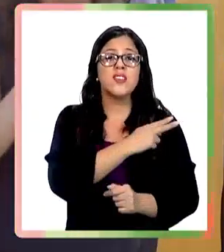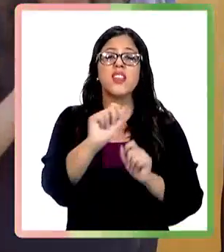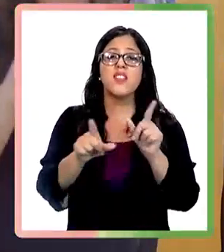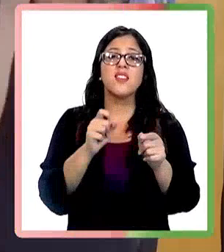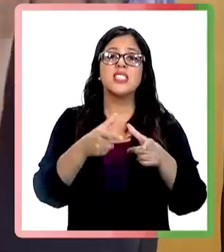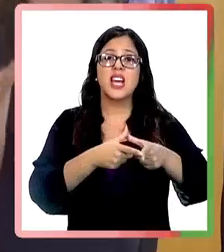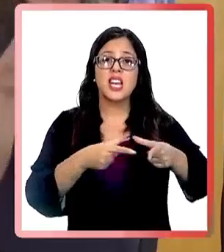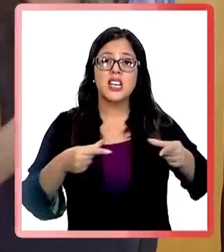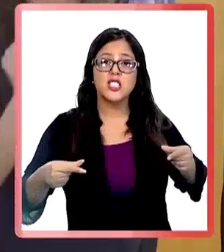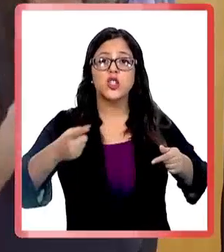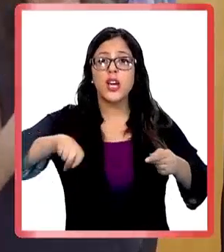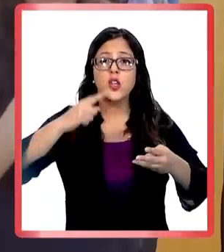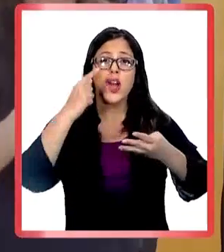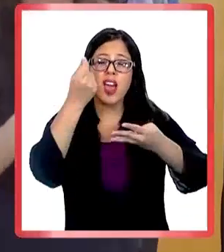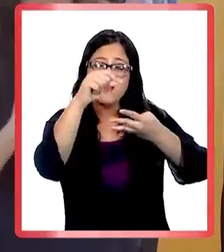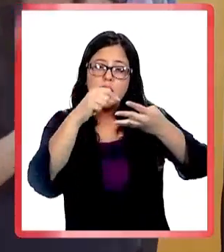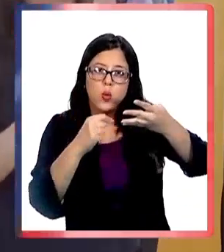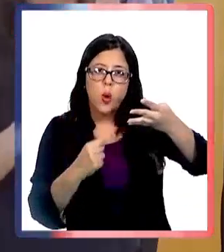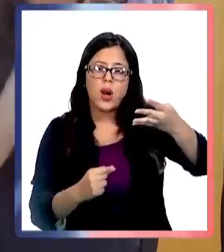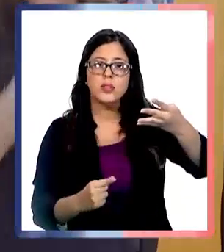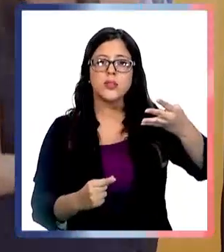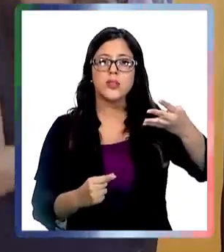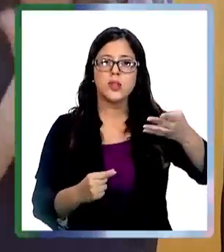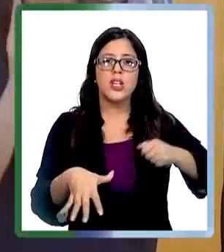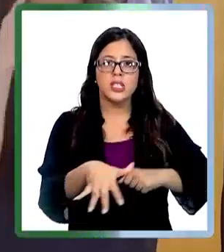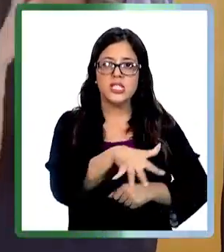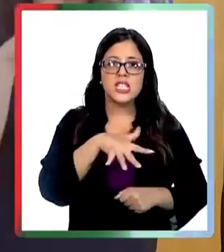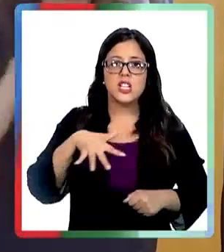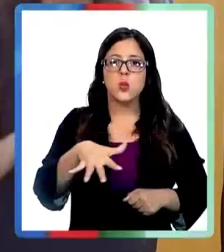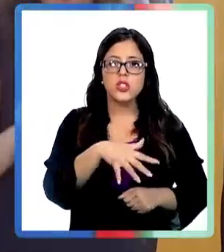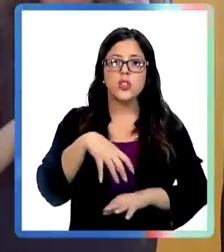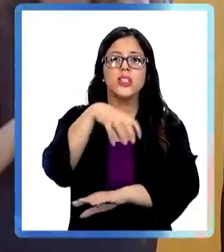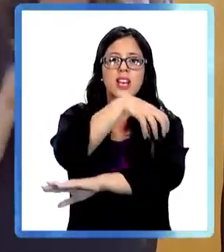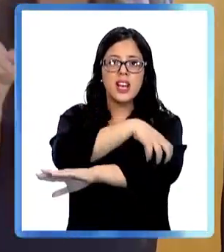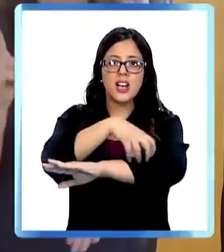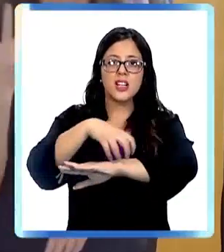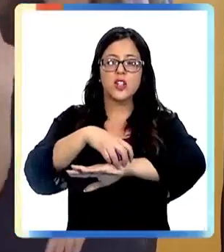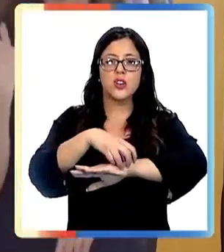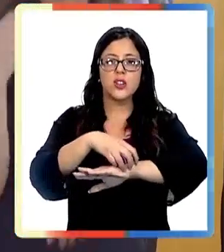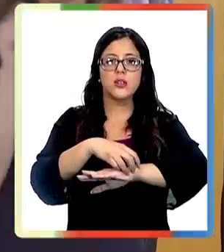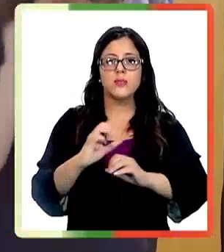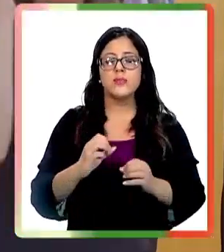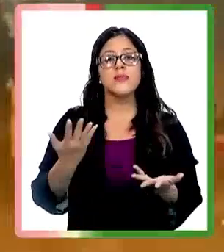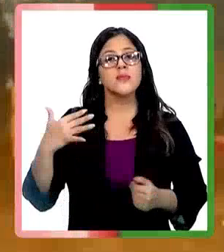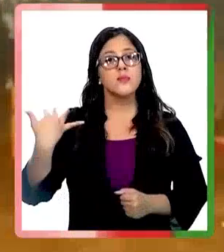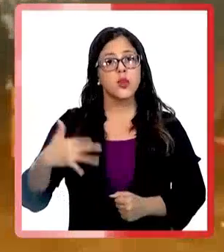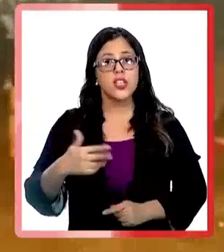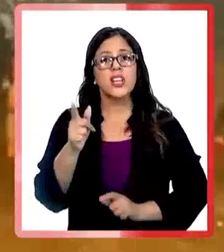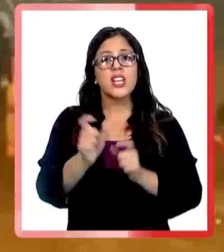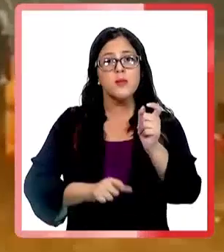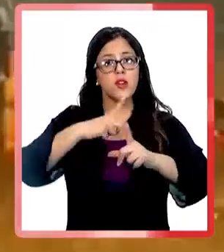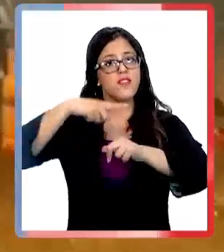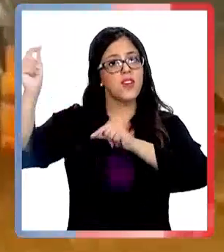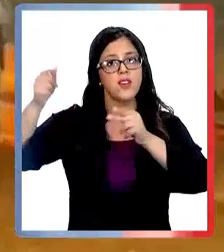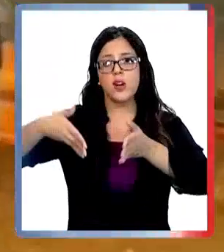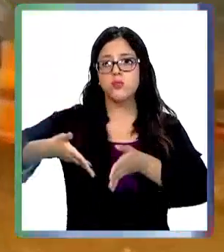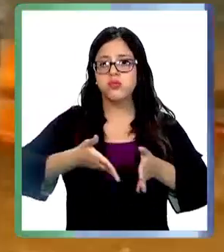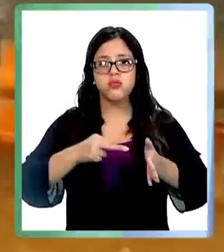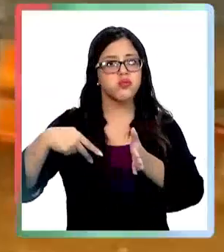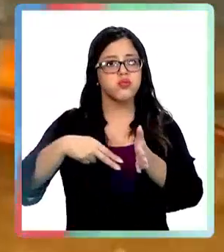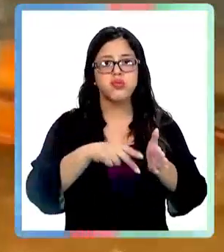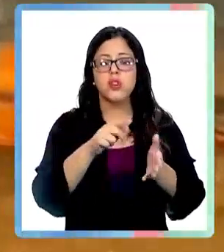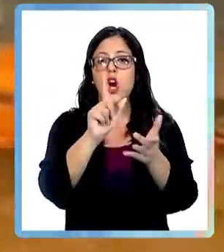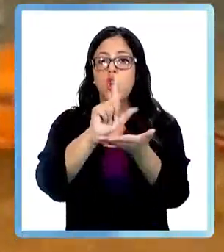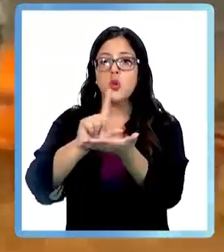y es por eso que los jefes de la defensa nacional están evaluando permanentemente la situación en las regiones. Es clave que las personas